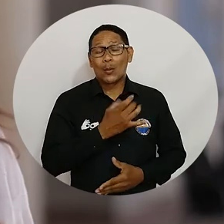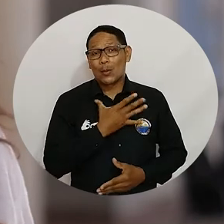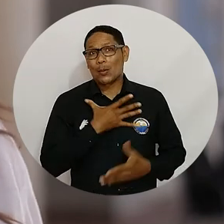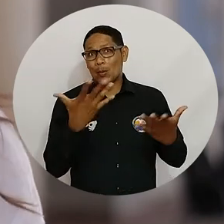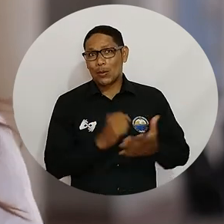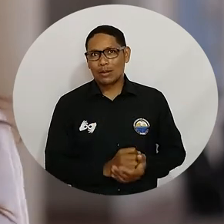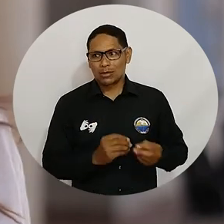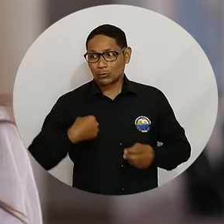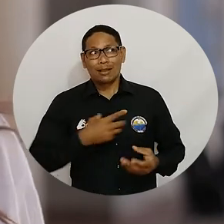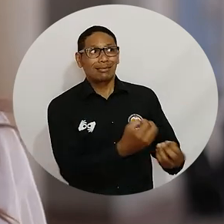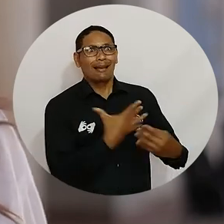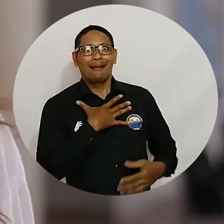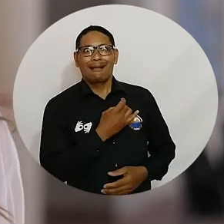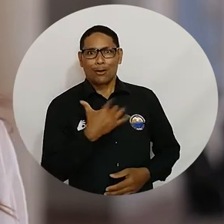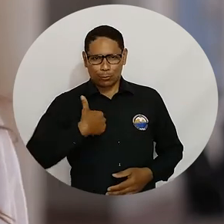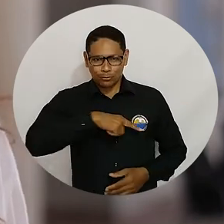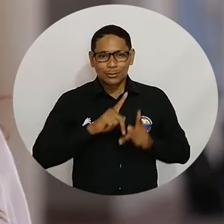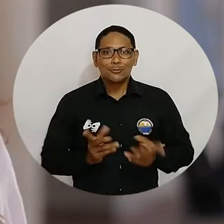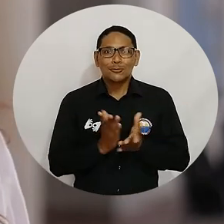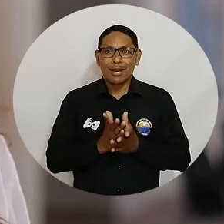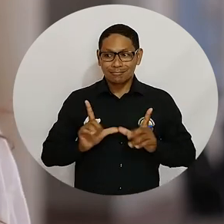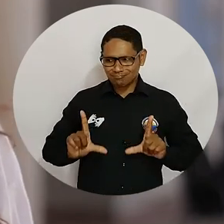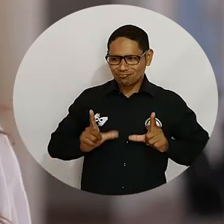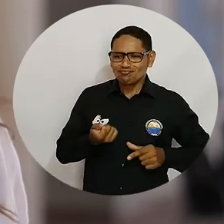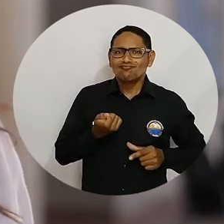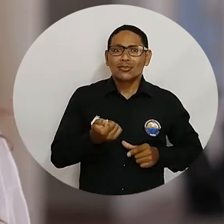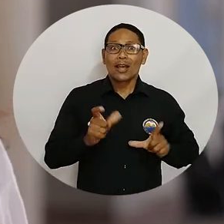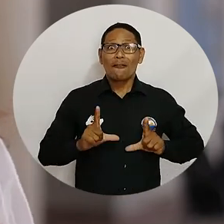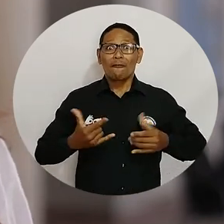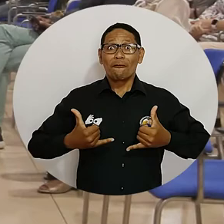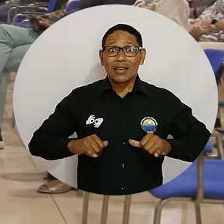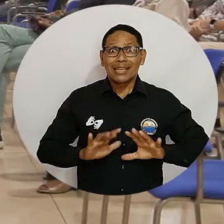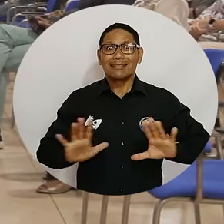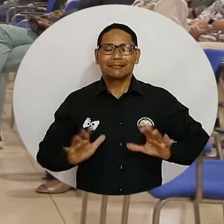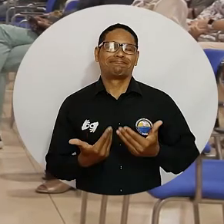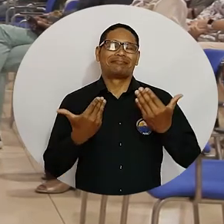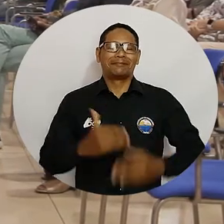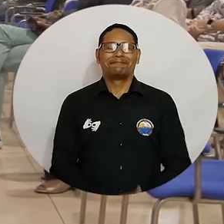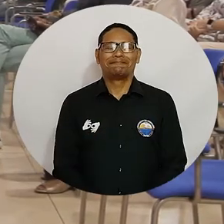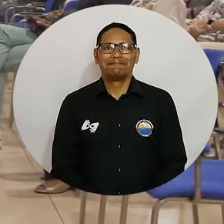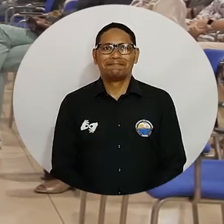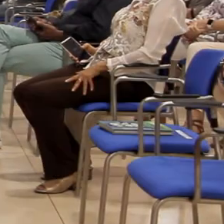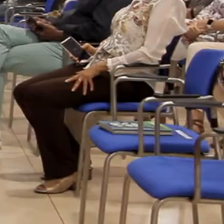y que nos den esta oportunidad como estudiantes de pregrado ya próximos a salir a un campo.